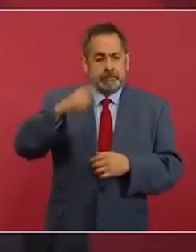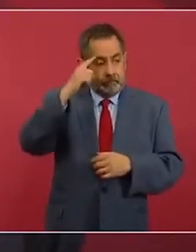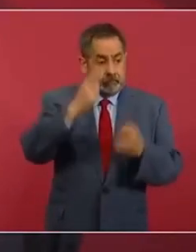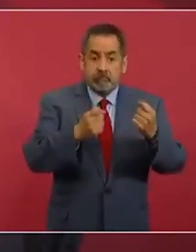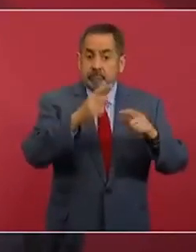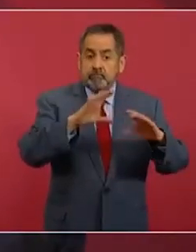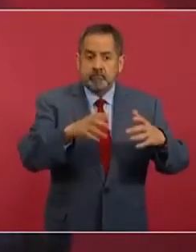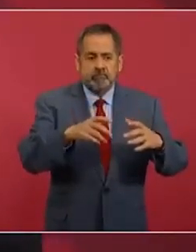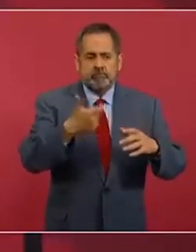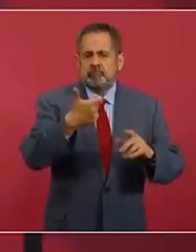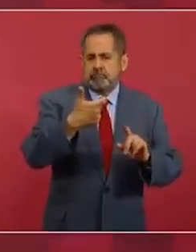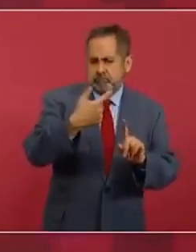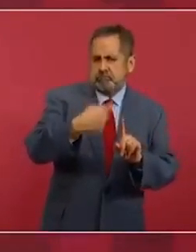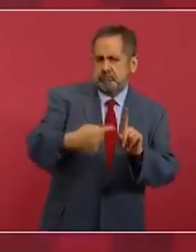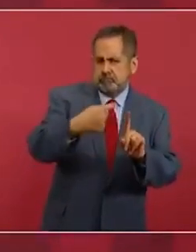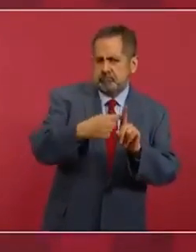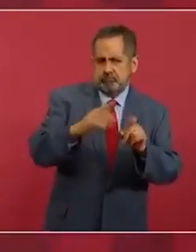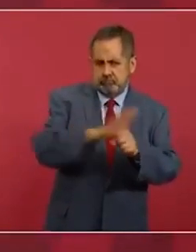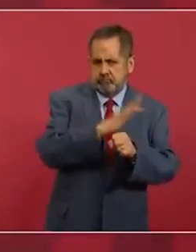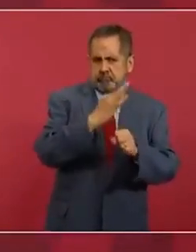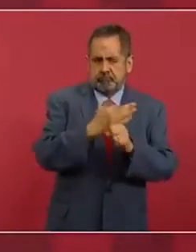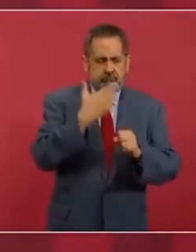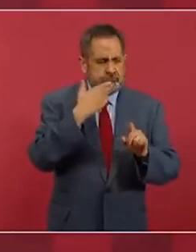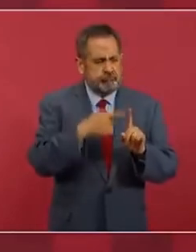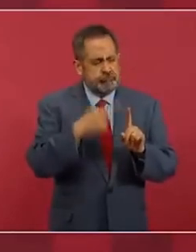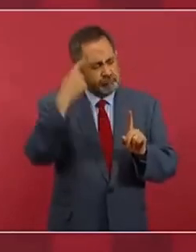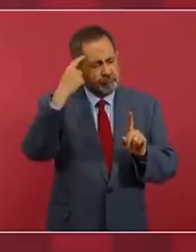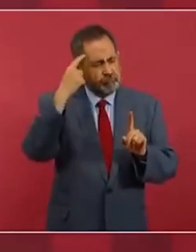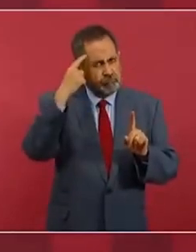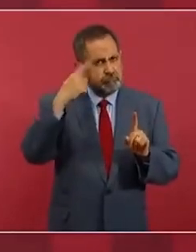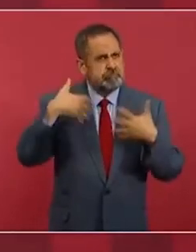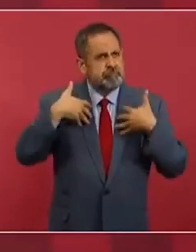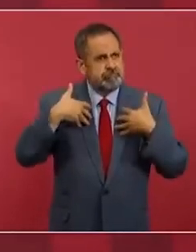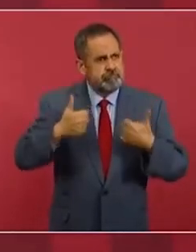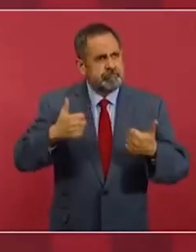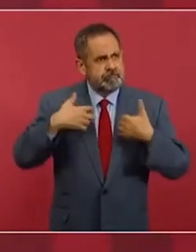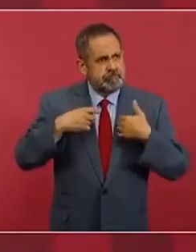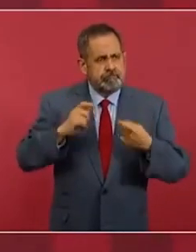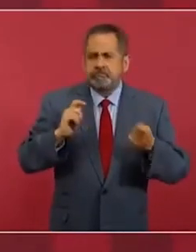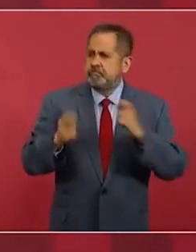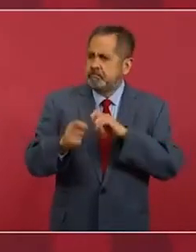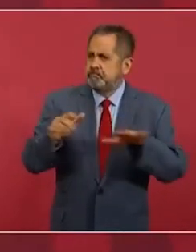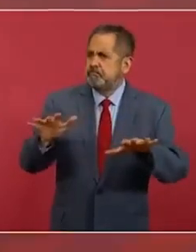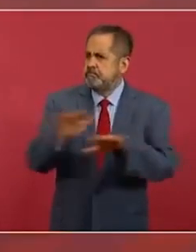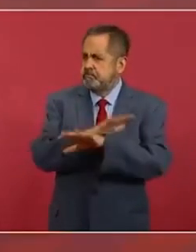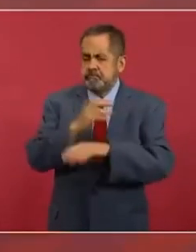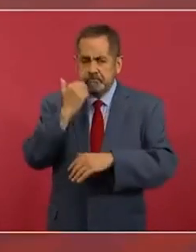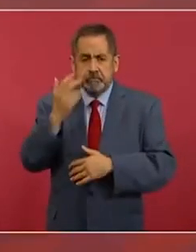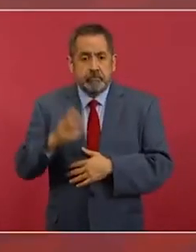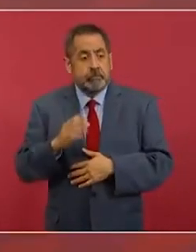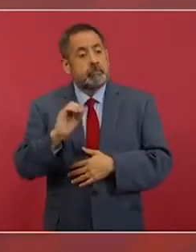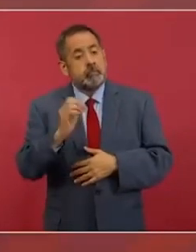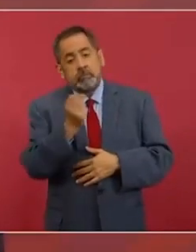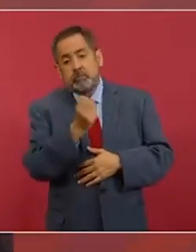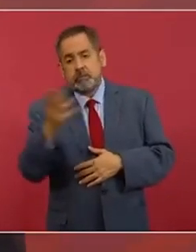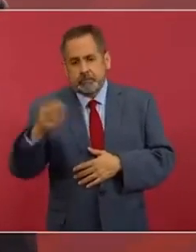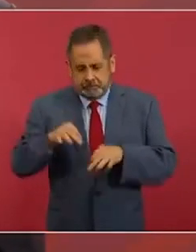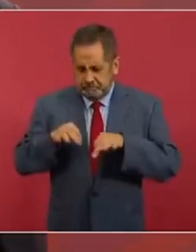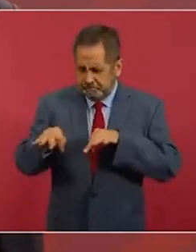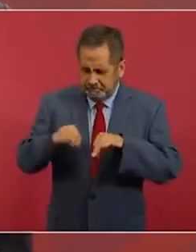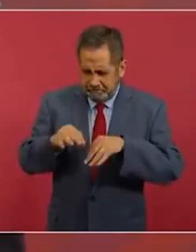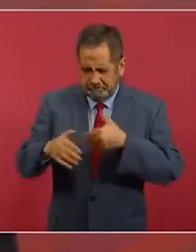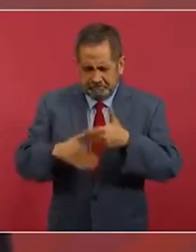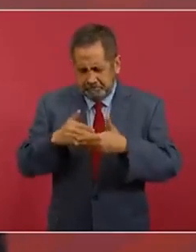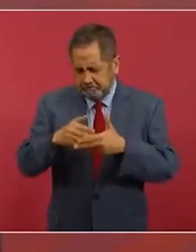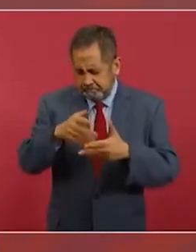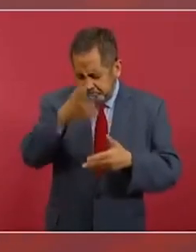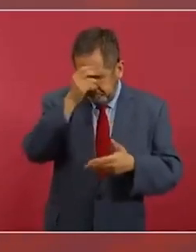media o forman parte de la clase media o llegaron a la clase media pero no se